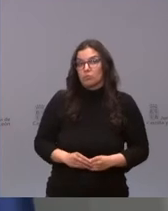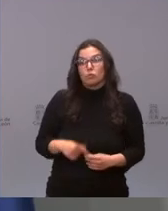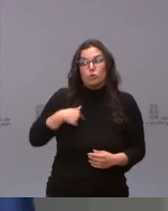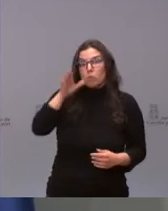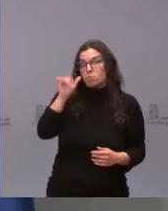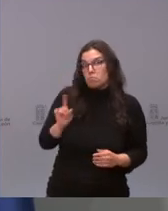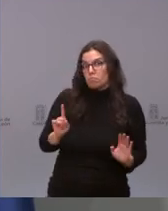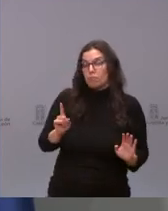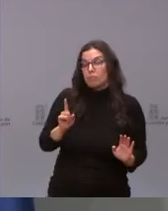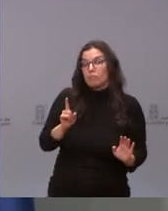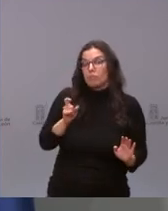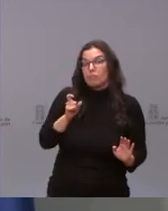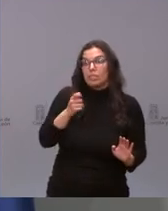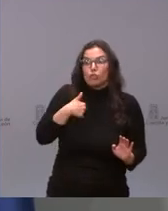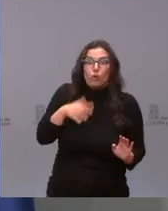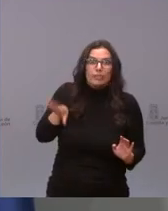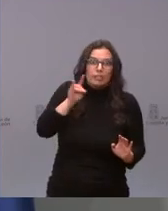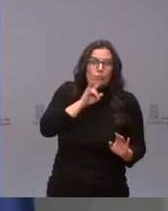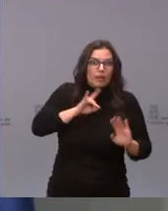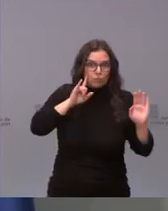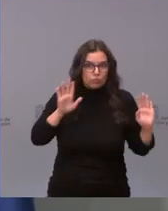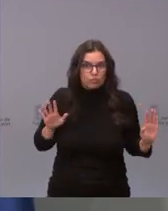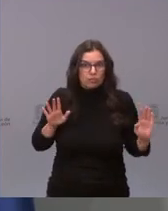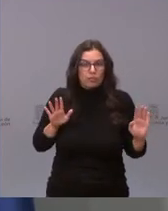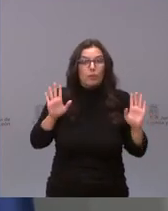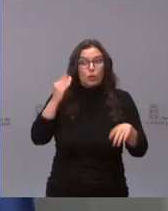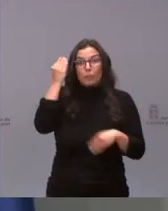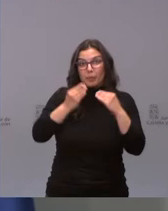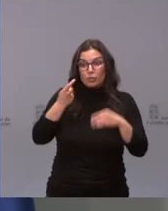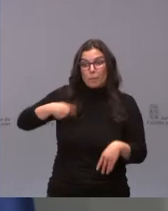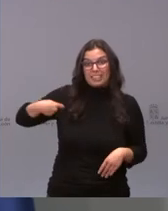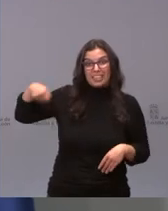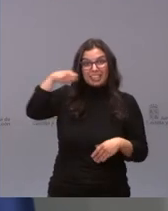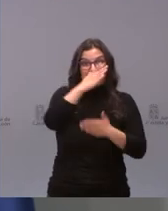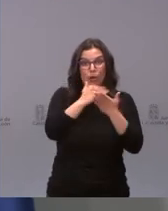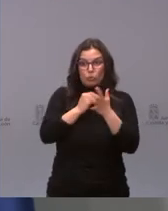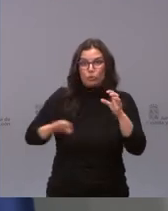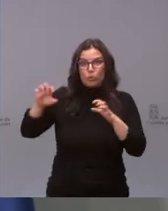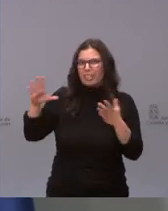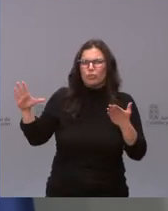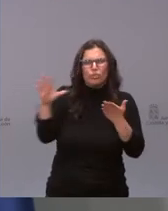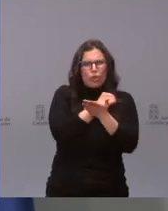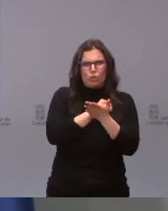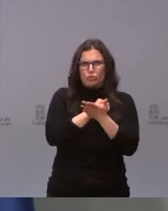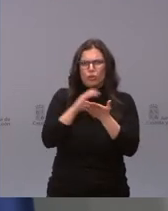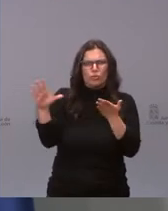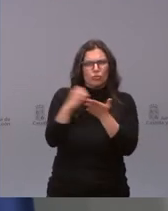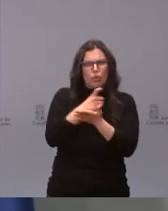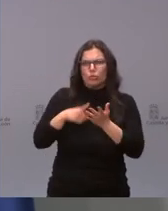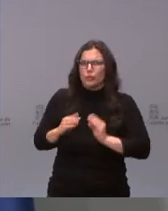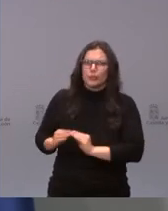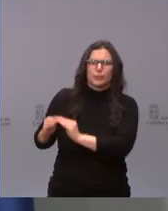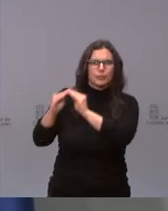oído y si lo he oído no lo he interpretado así. Yo creo que todos los presidentes autonómicos, y cuando digo todos, digo todos, están de acuerdo